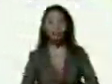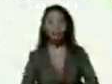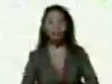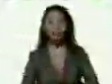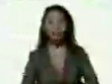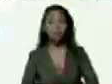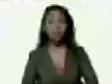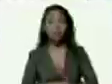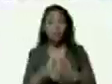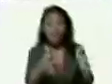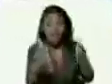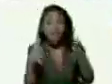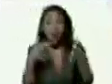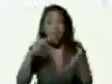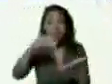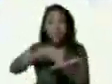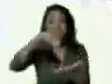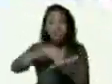ganó Miranda